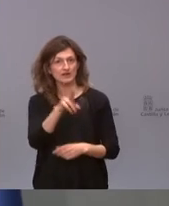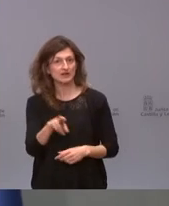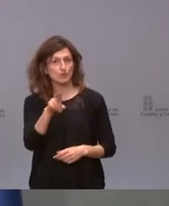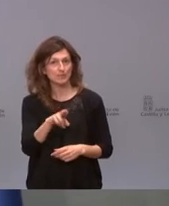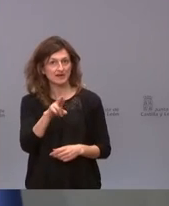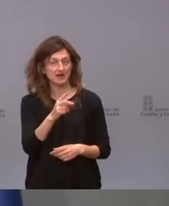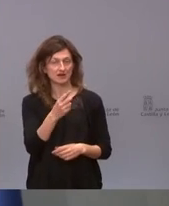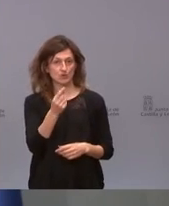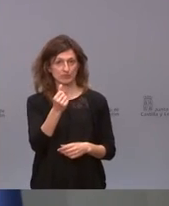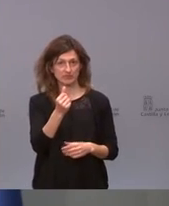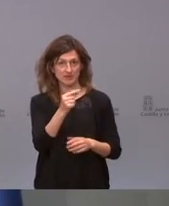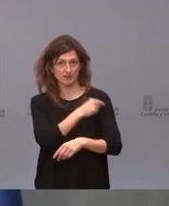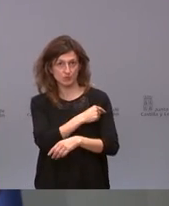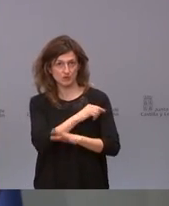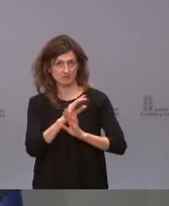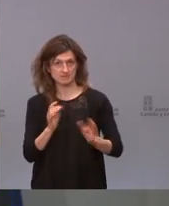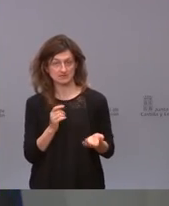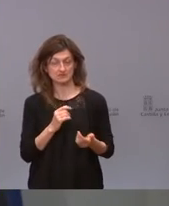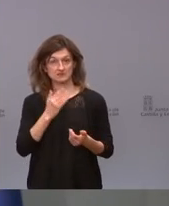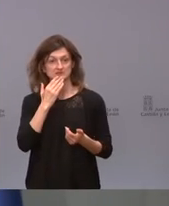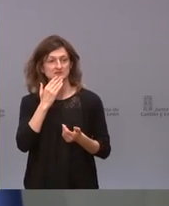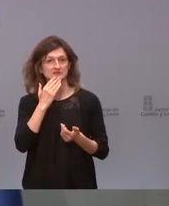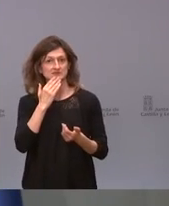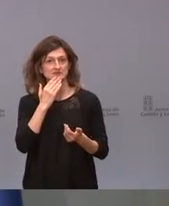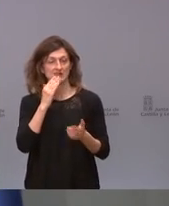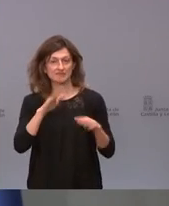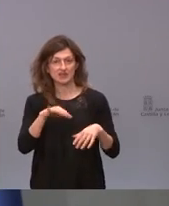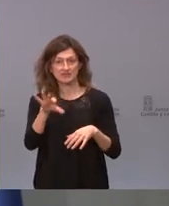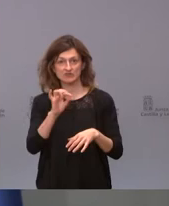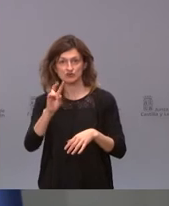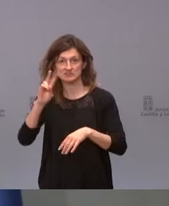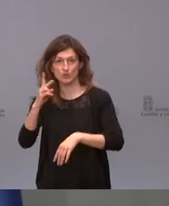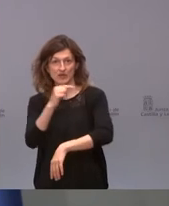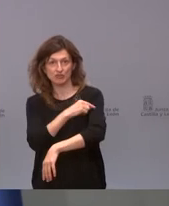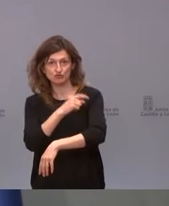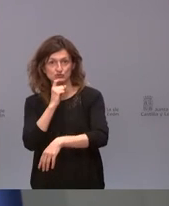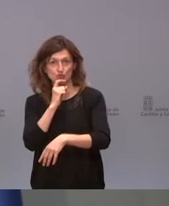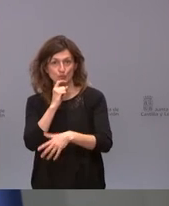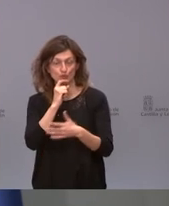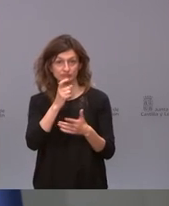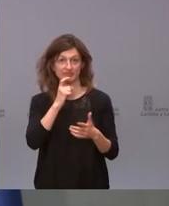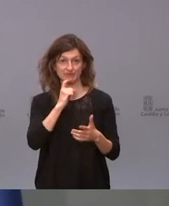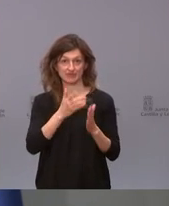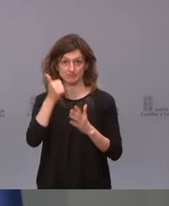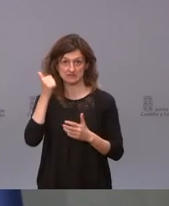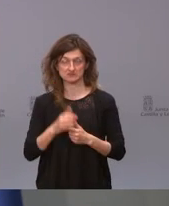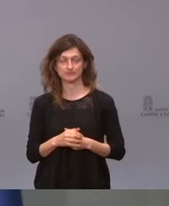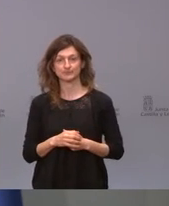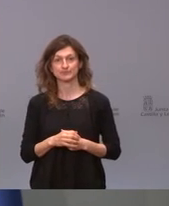a recuperar unas horas que hubiera ocurrido con todas estas segundas dosis por tanto yo creo que